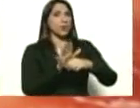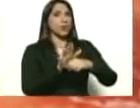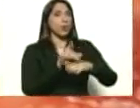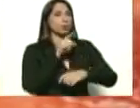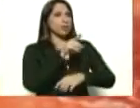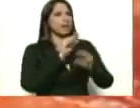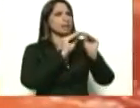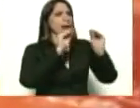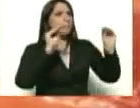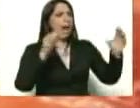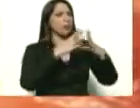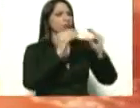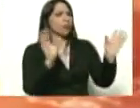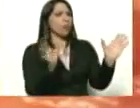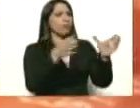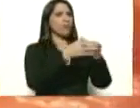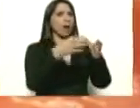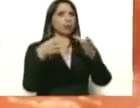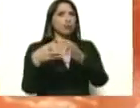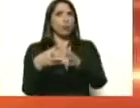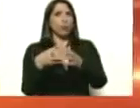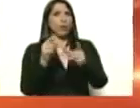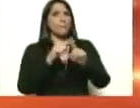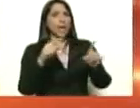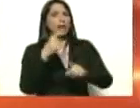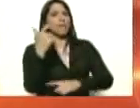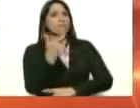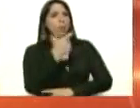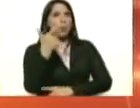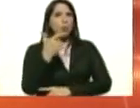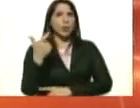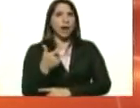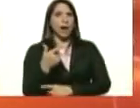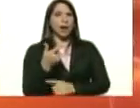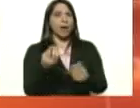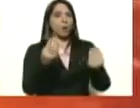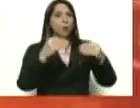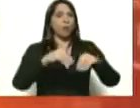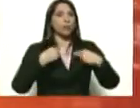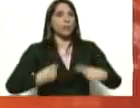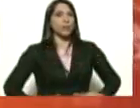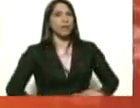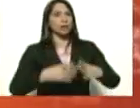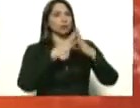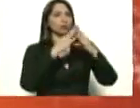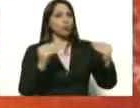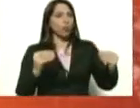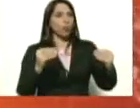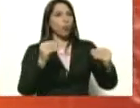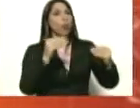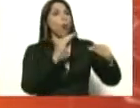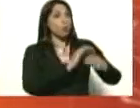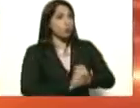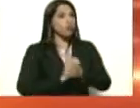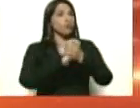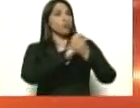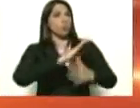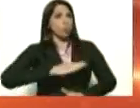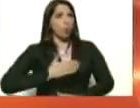llamado a todos los factores a que busquemos un acuerdo humanitario para que todas y todos juntos podamos